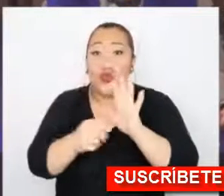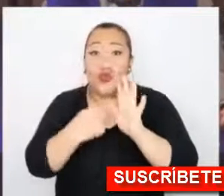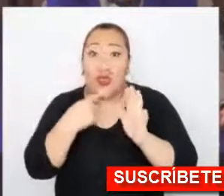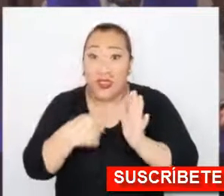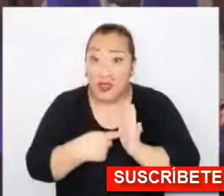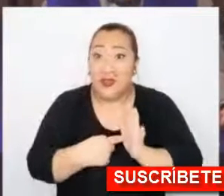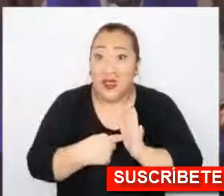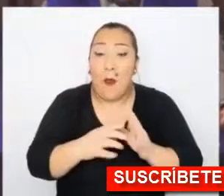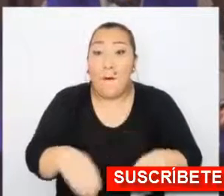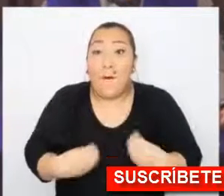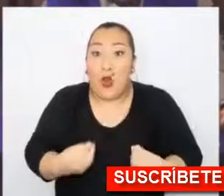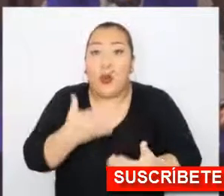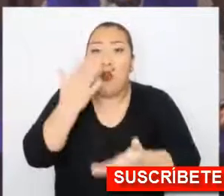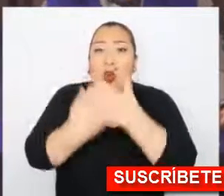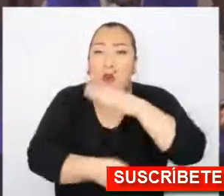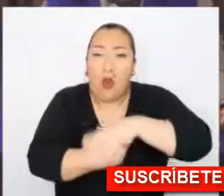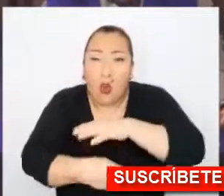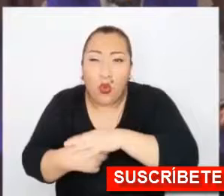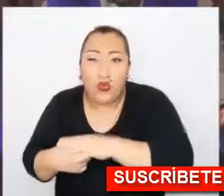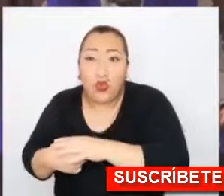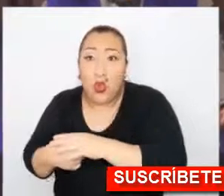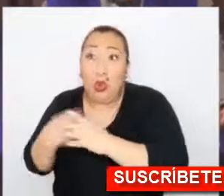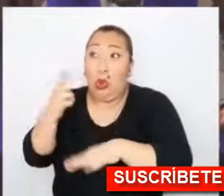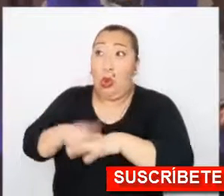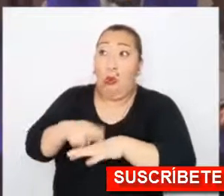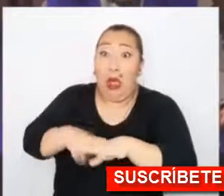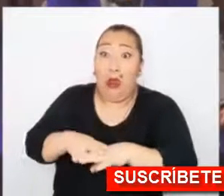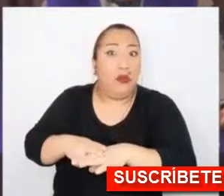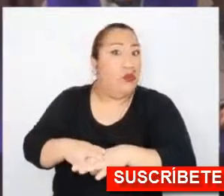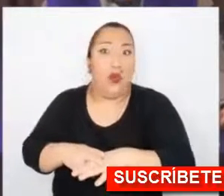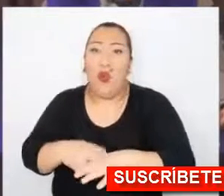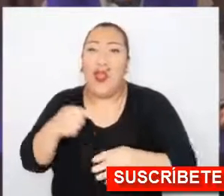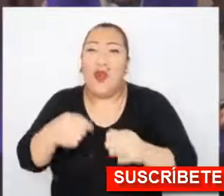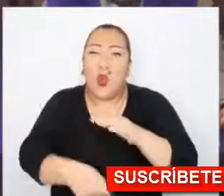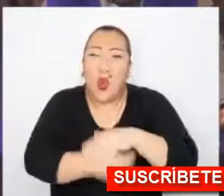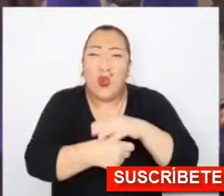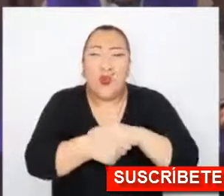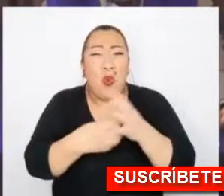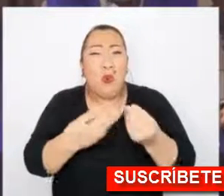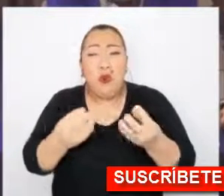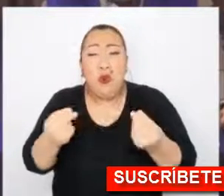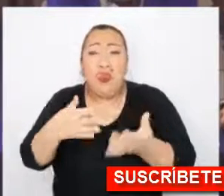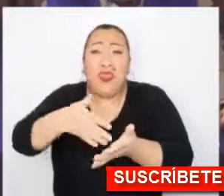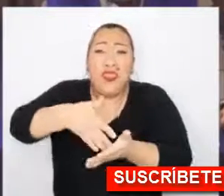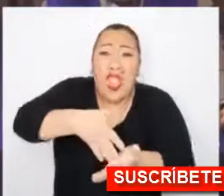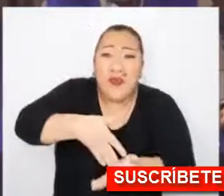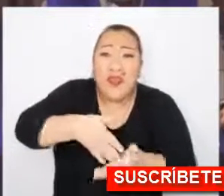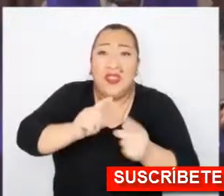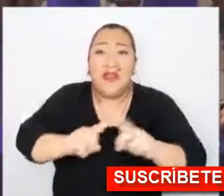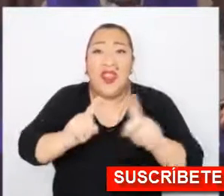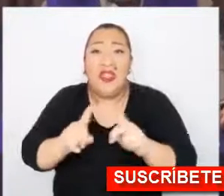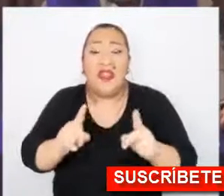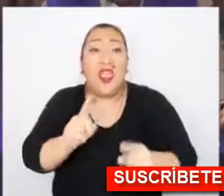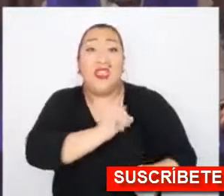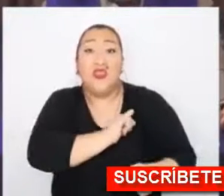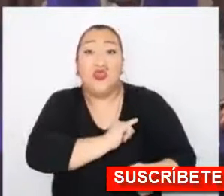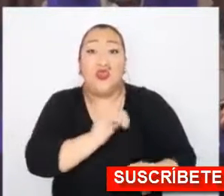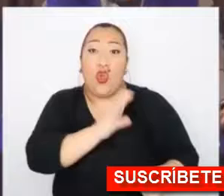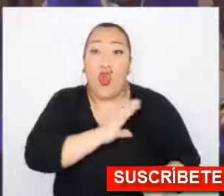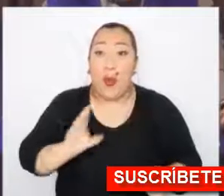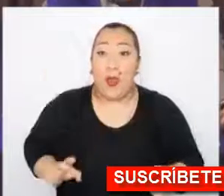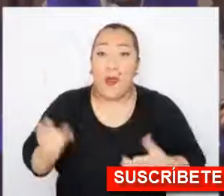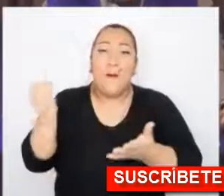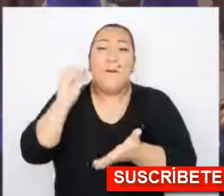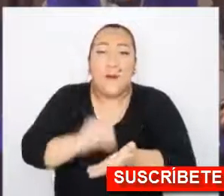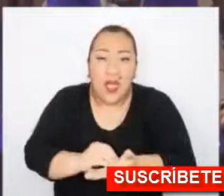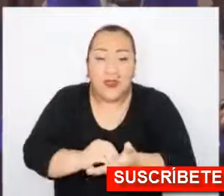constitucional, porque la corrupción no solo ha debilitado, no solo afecta a la institucionalidad del país,